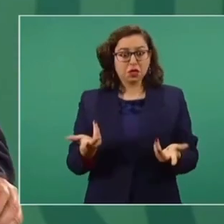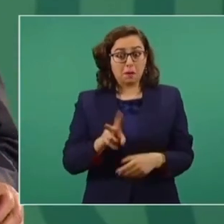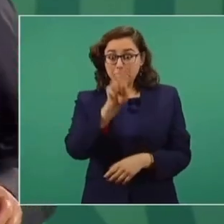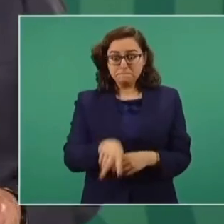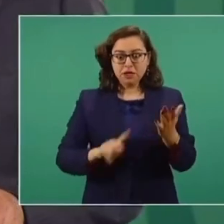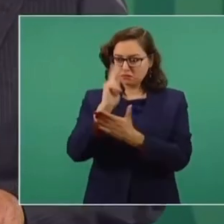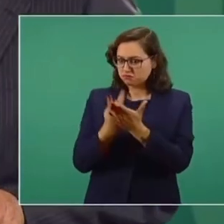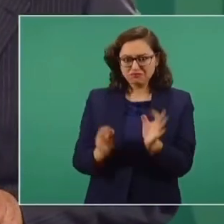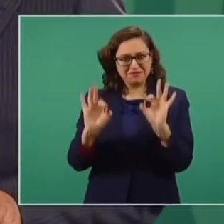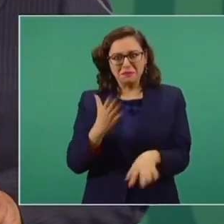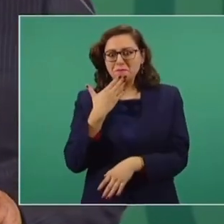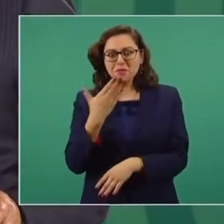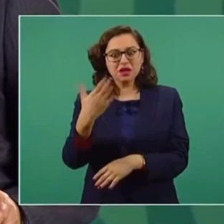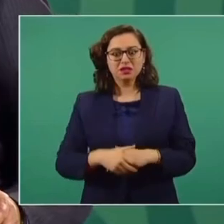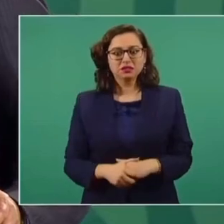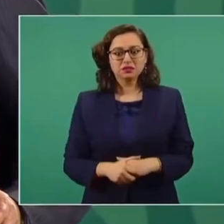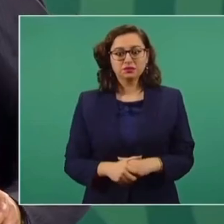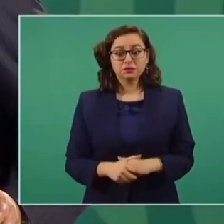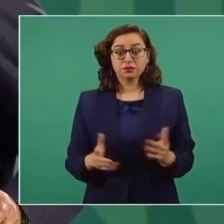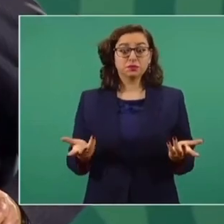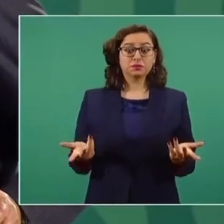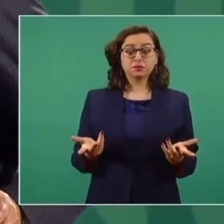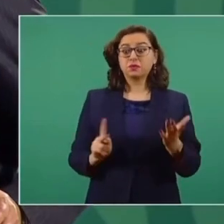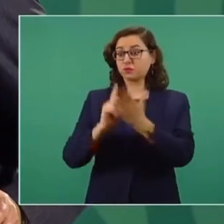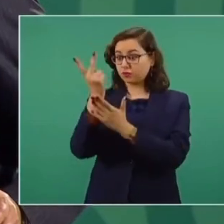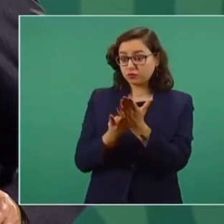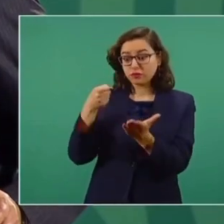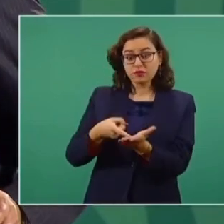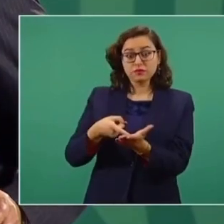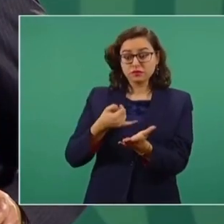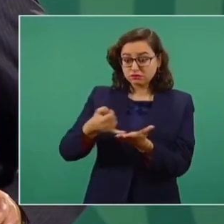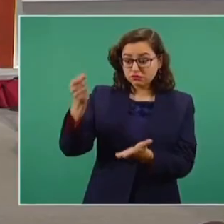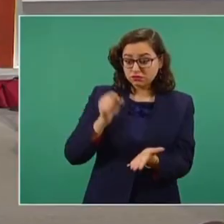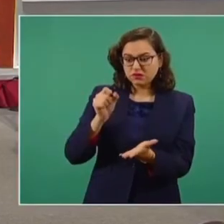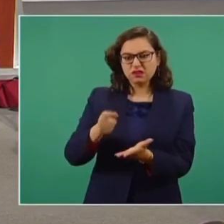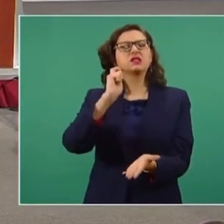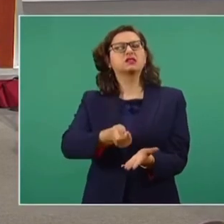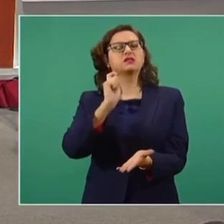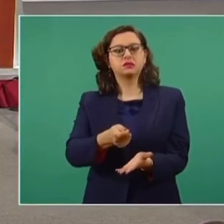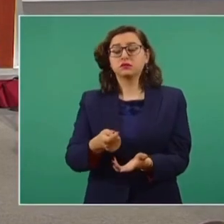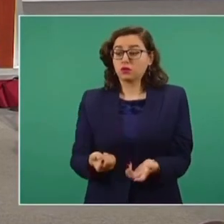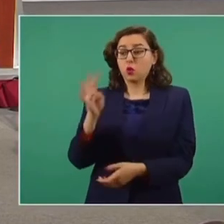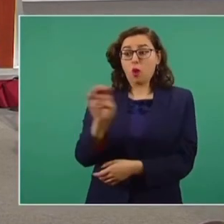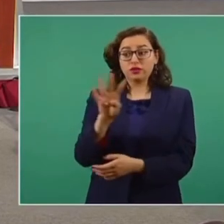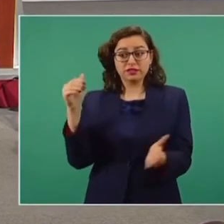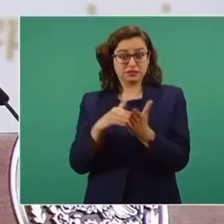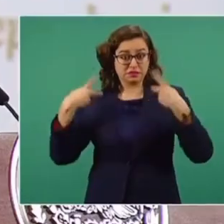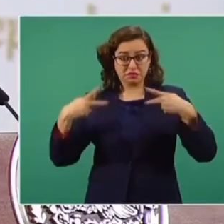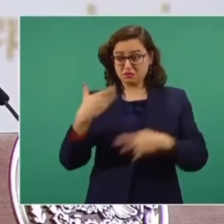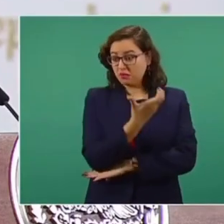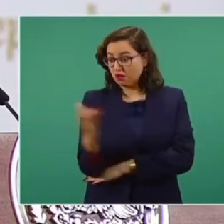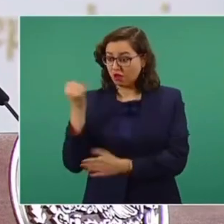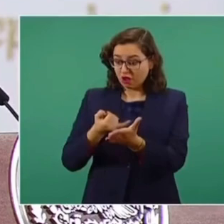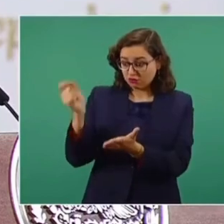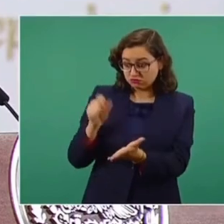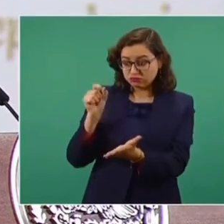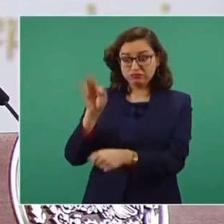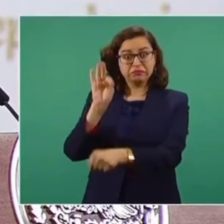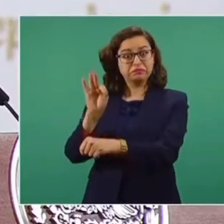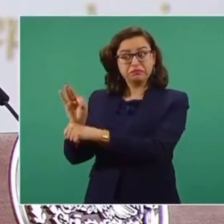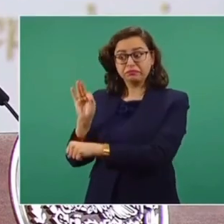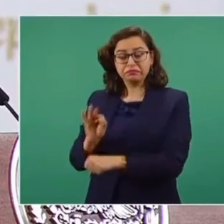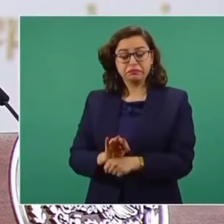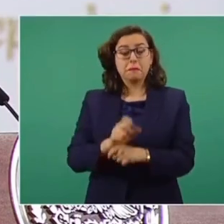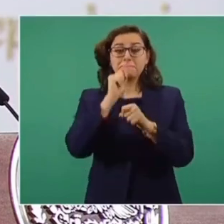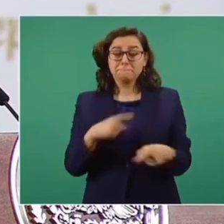programa de primera, es un programa que significa apoyar a más de 400 mil sembradores, es el programa